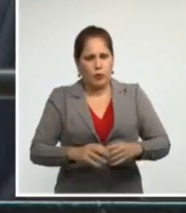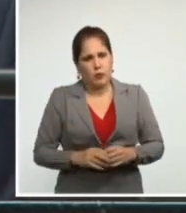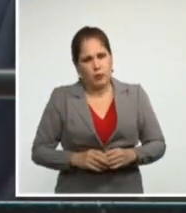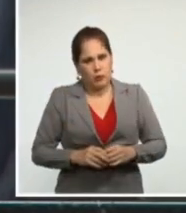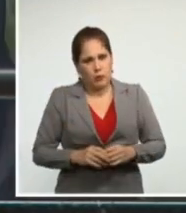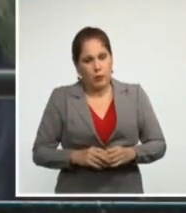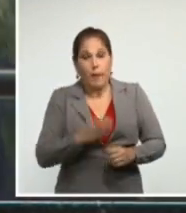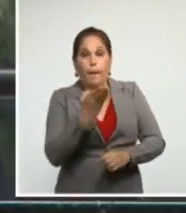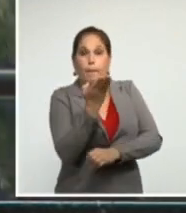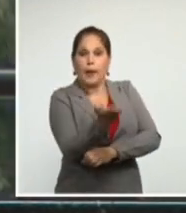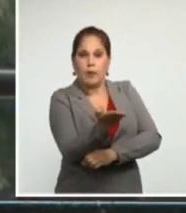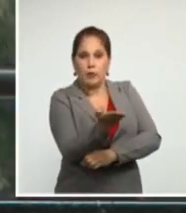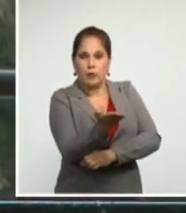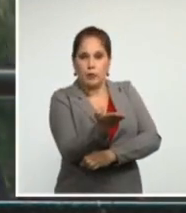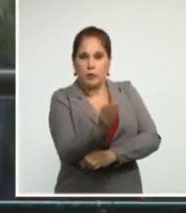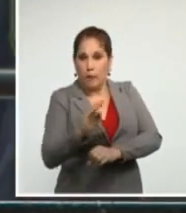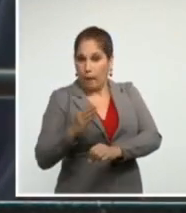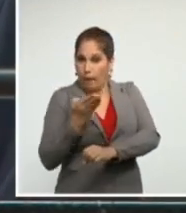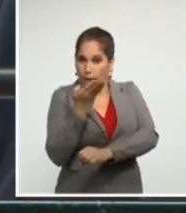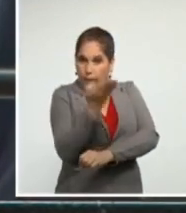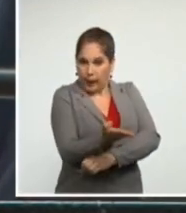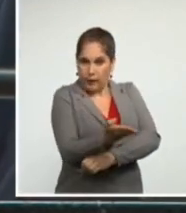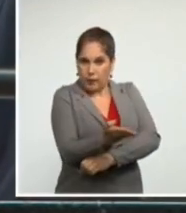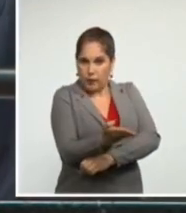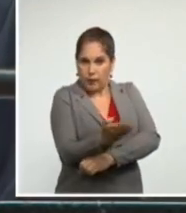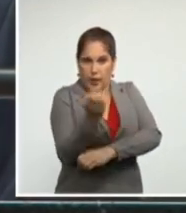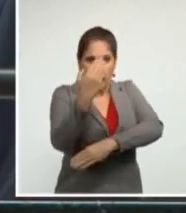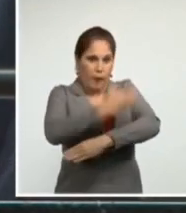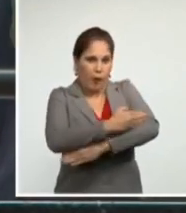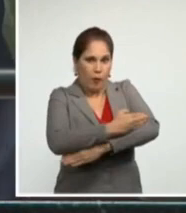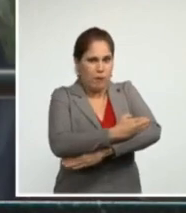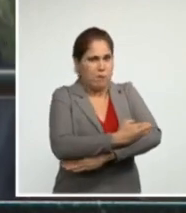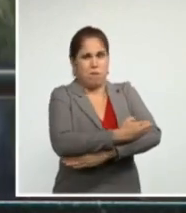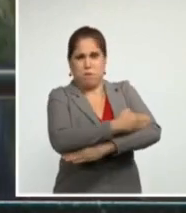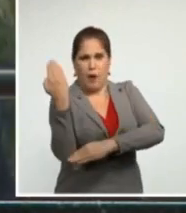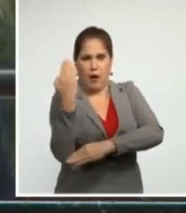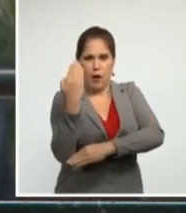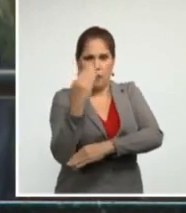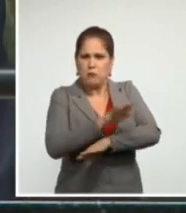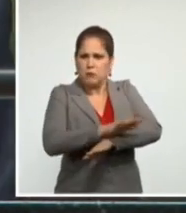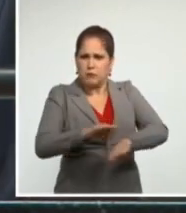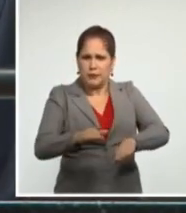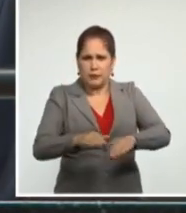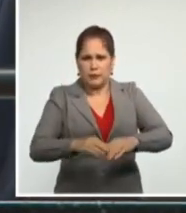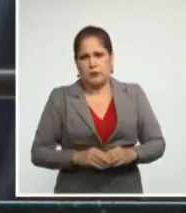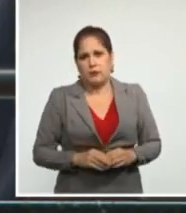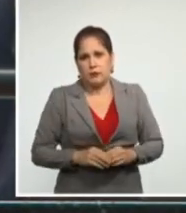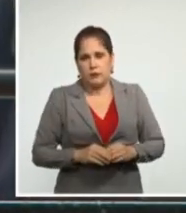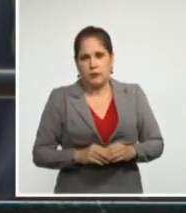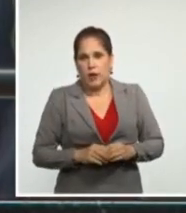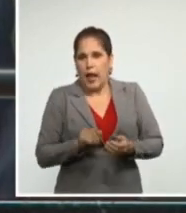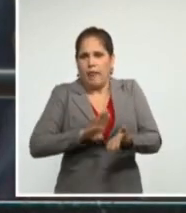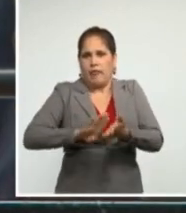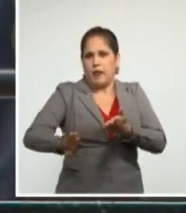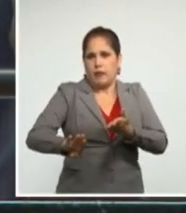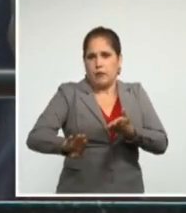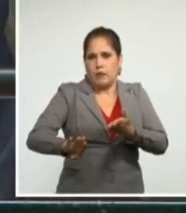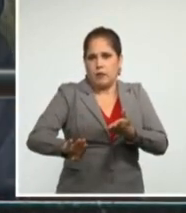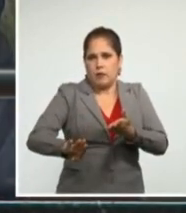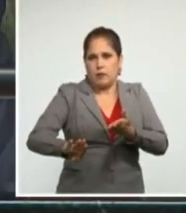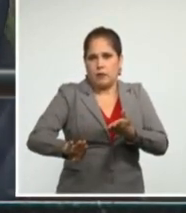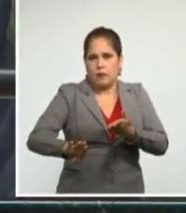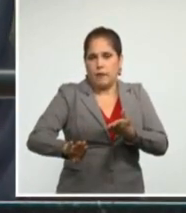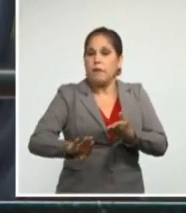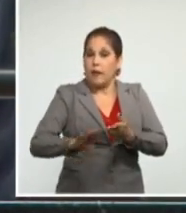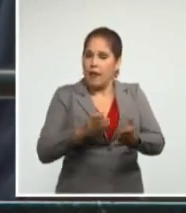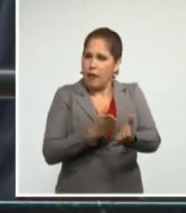demandamos que se ponga fin a la manipulación, la discriminación y